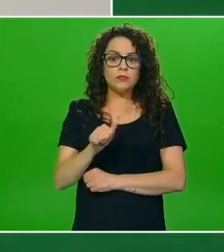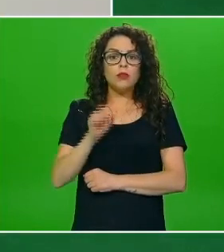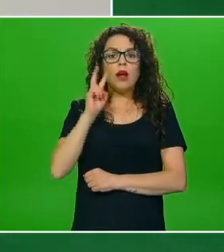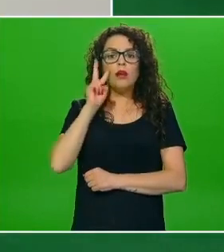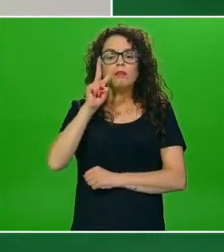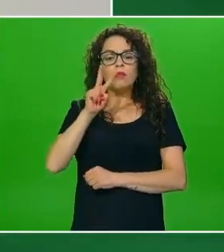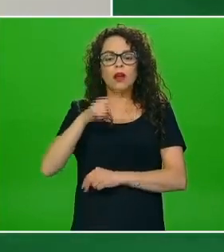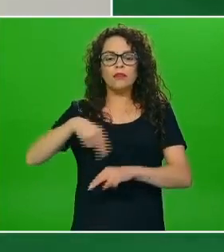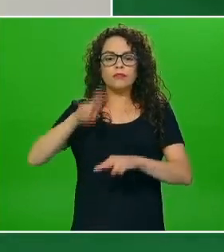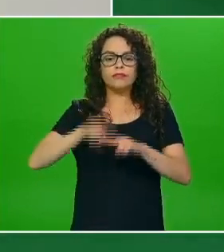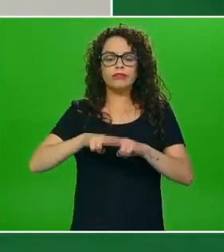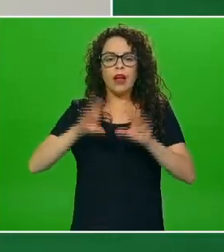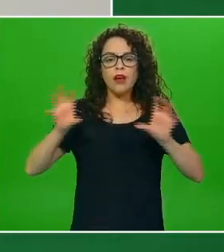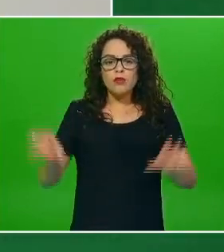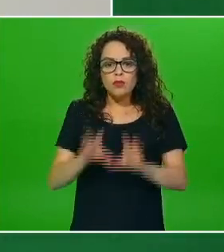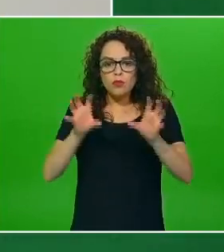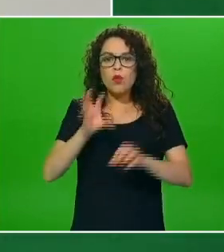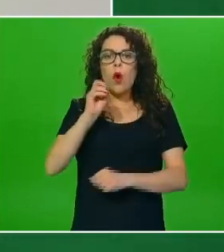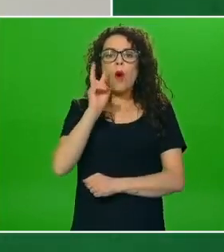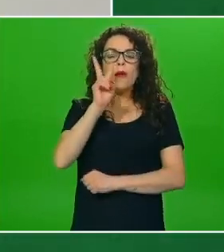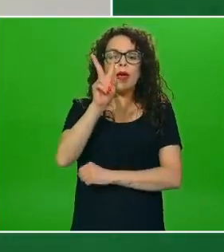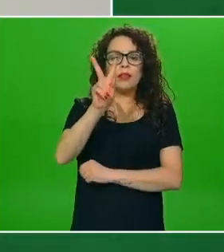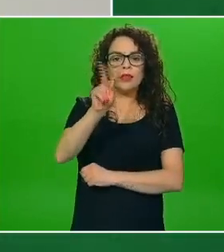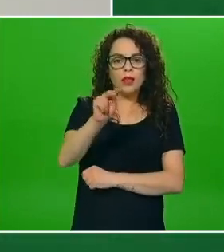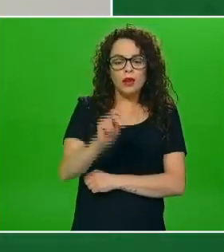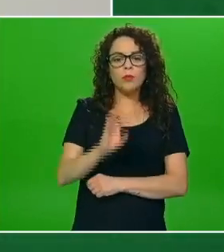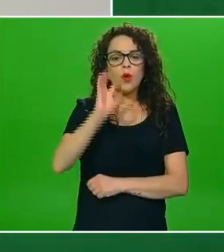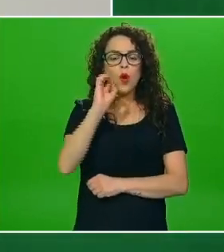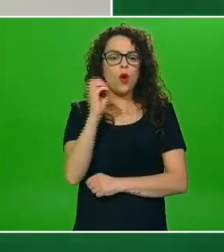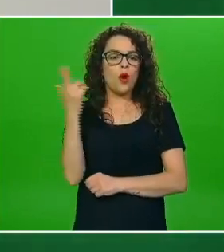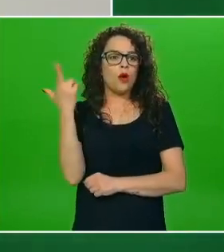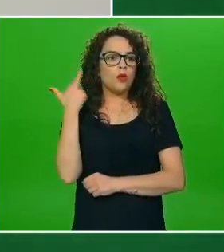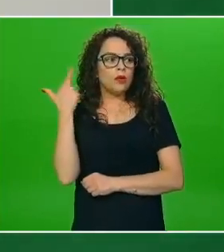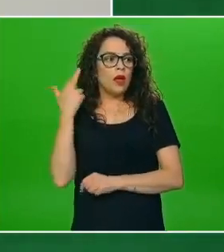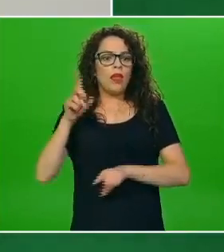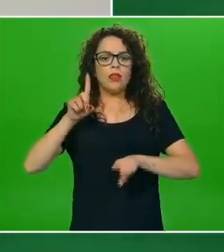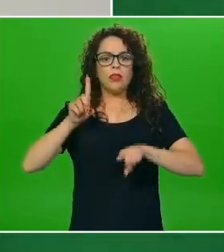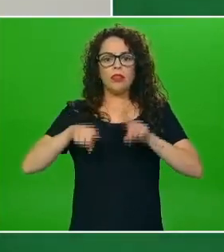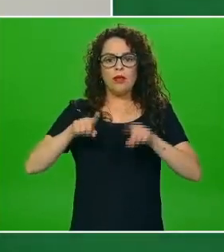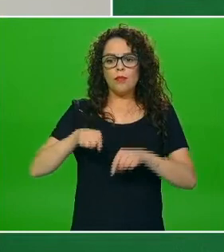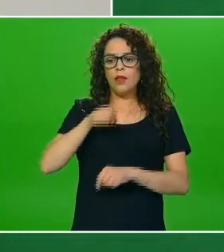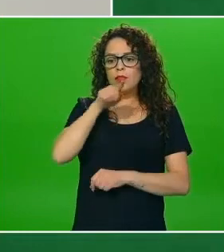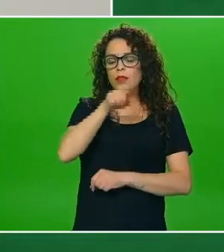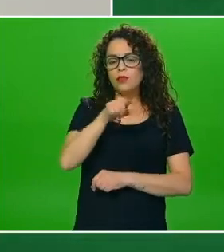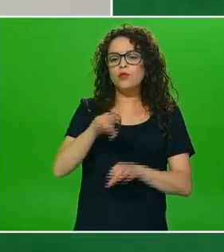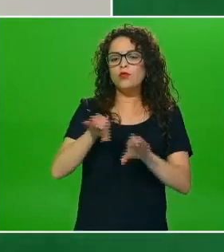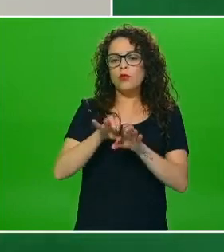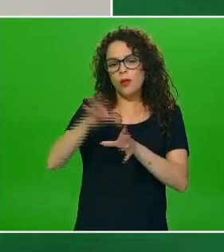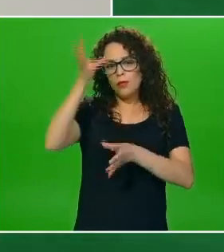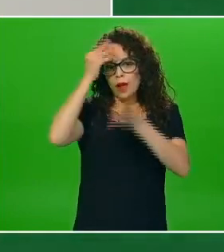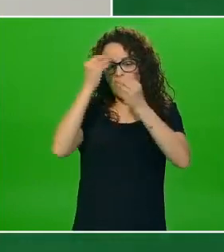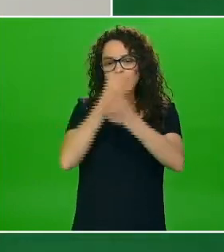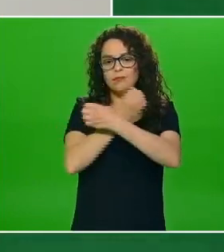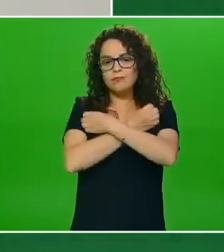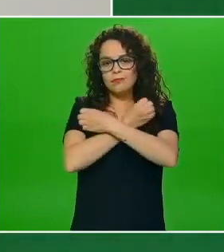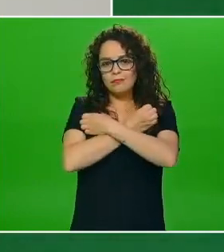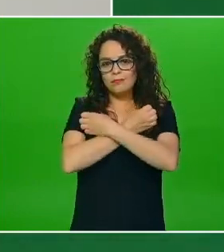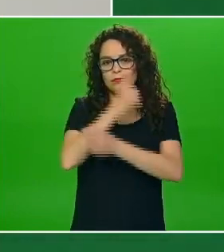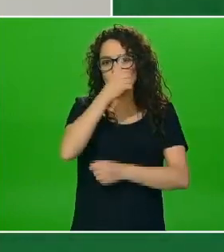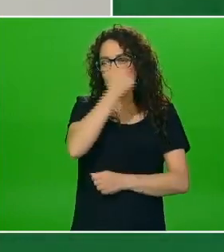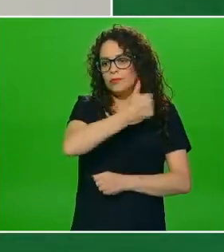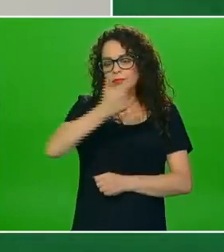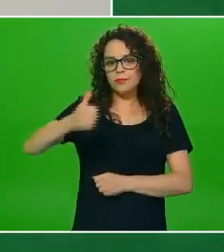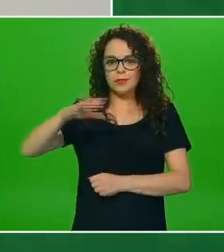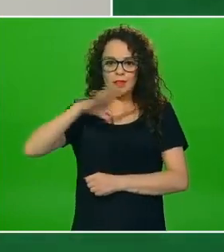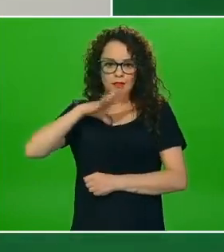computadora o frente al televisor o con la radio dependiendo el tipo de acceso al sistema educativo virtual que cada uno